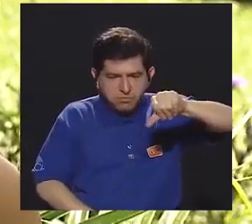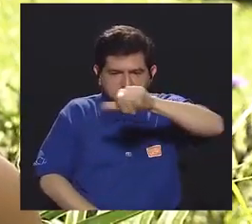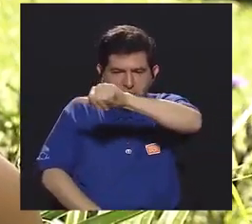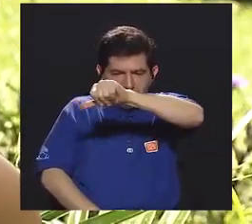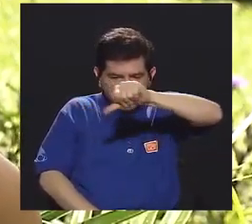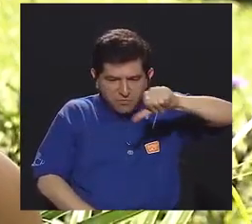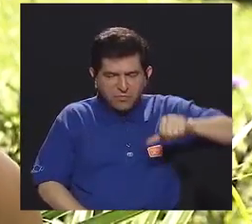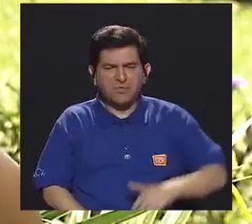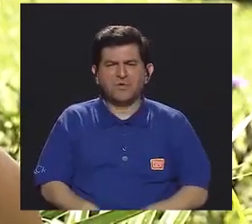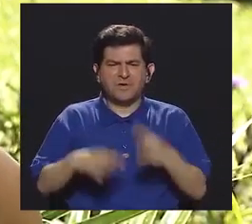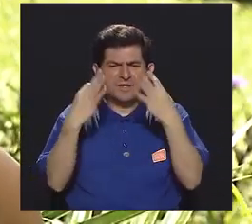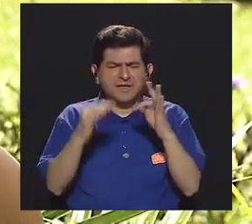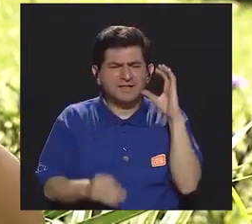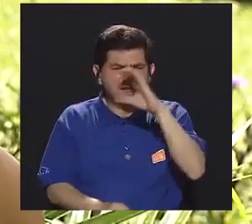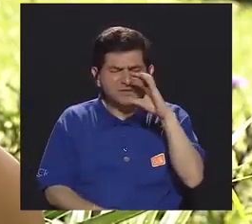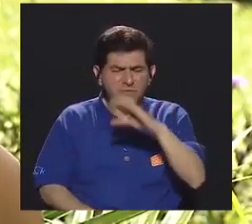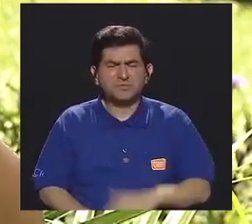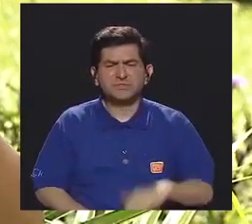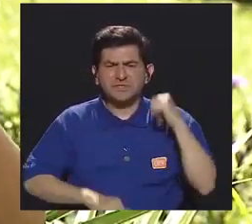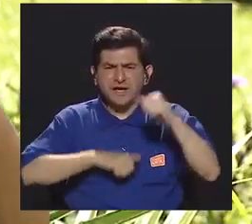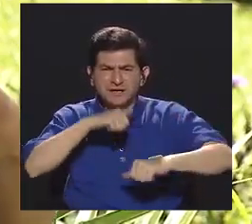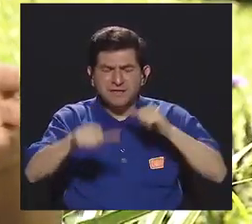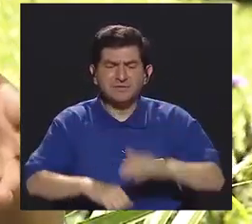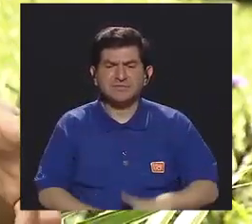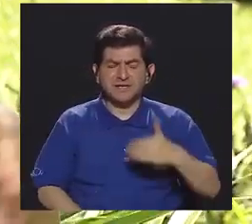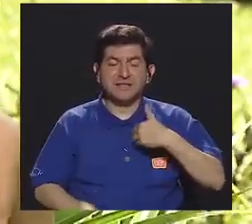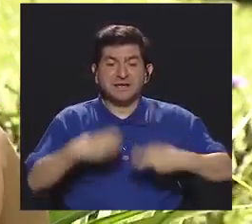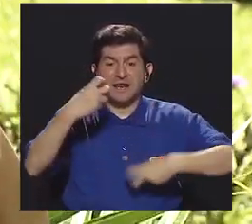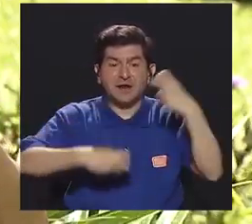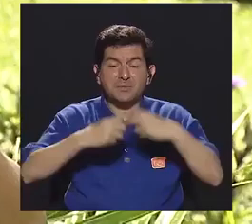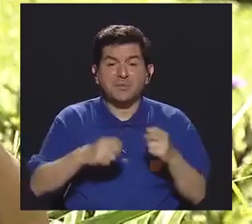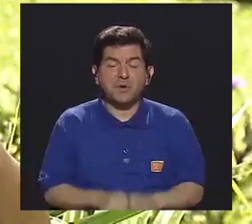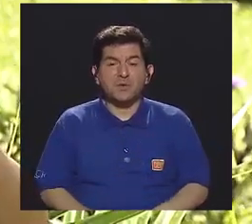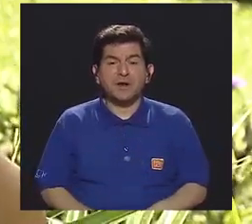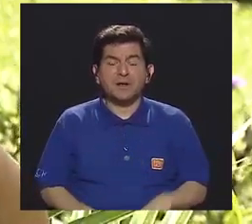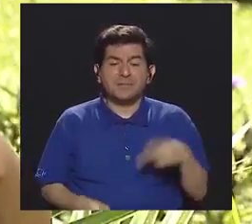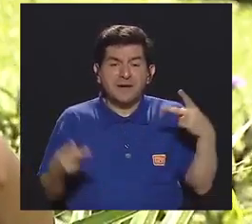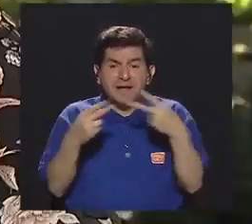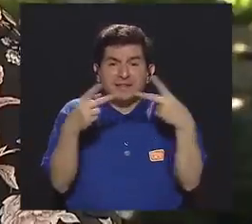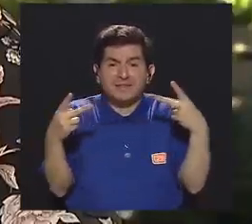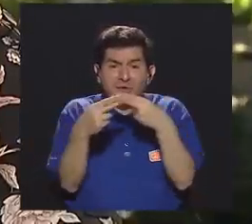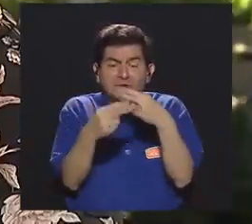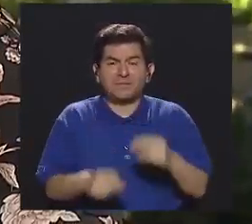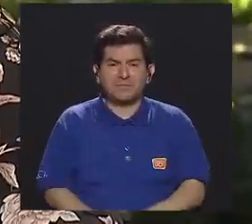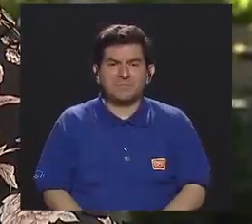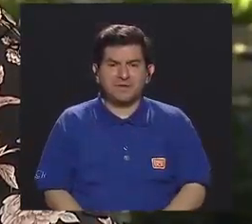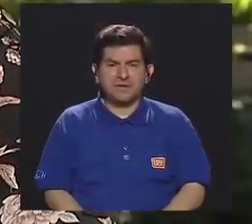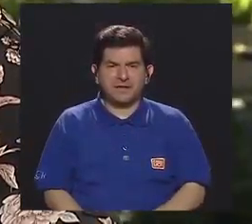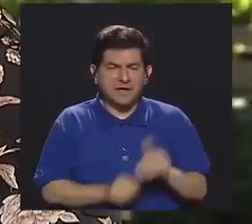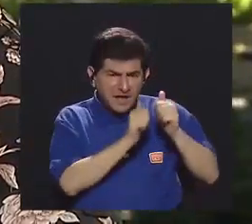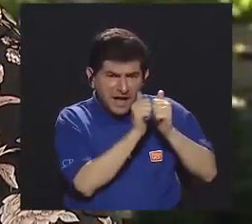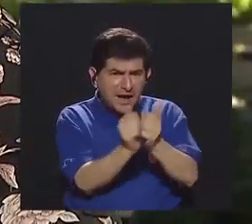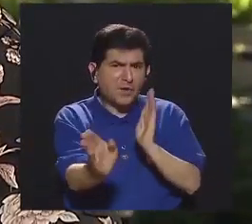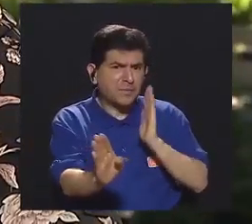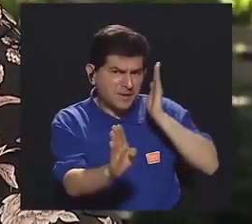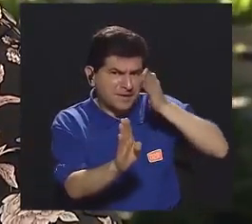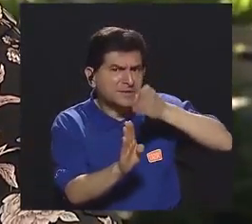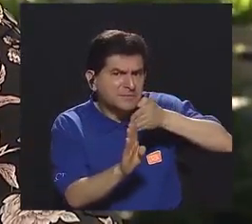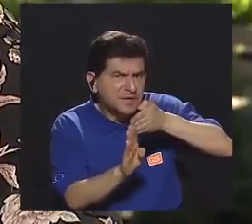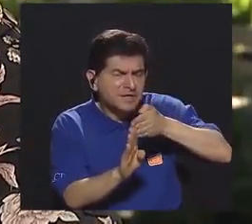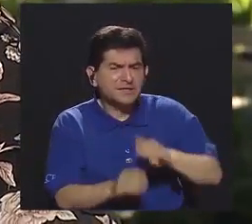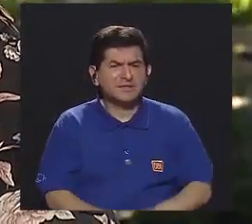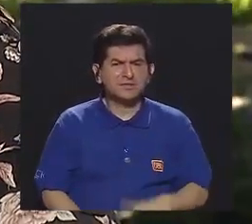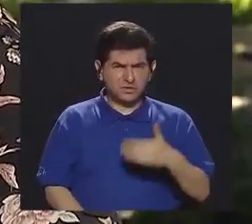todos los días y buscando maneras de cómo combatir. Por ejemplo, tuvimos una plaga de hormigas, entonces ver cuáles eran las estrategias para combatir. Empoderamiento